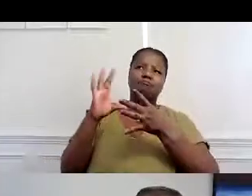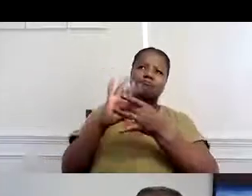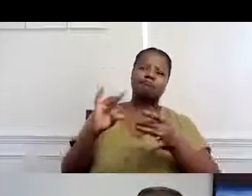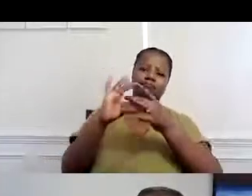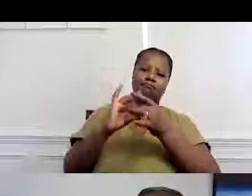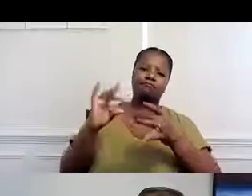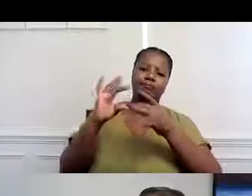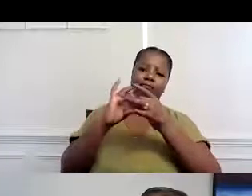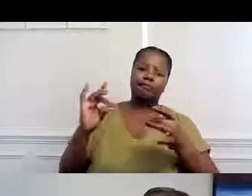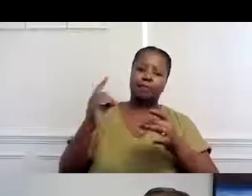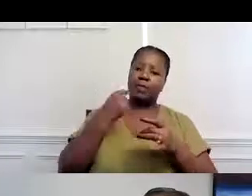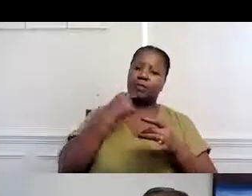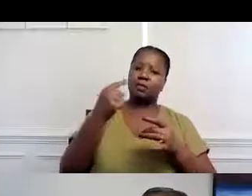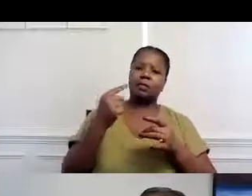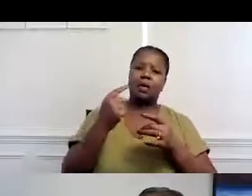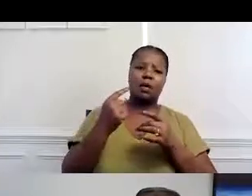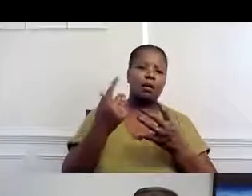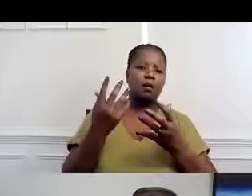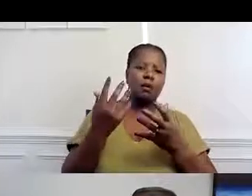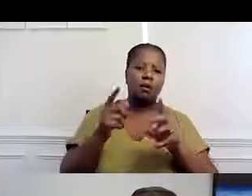bastante, ¿verdad?